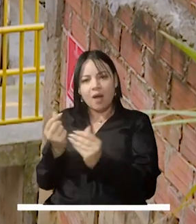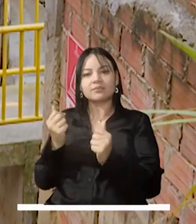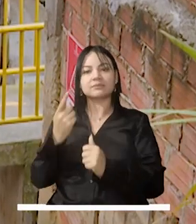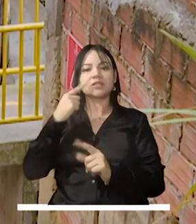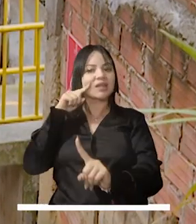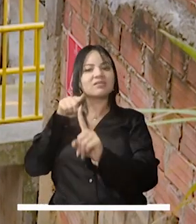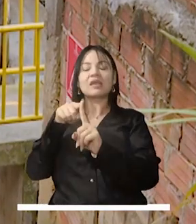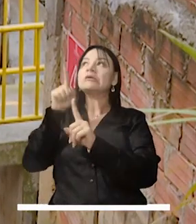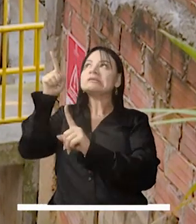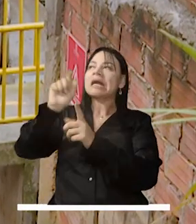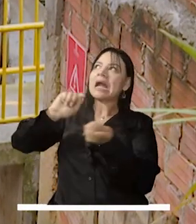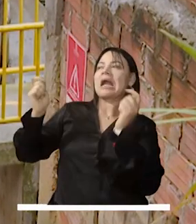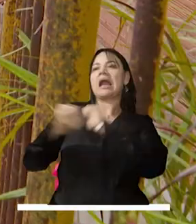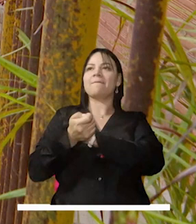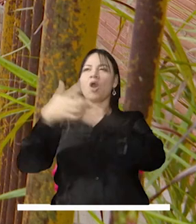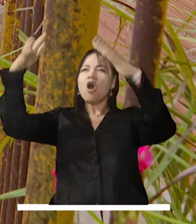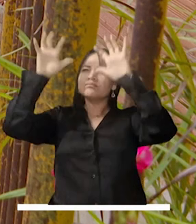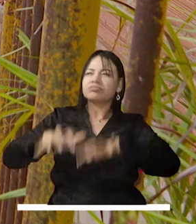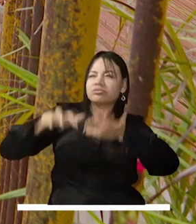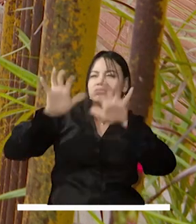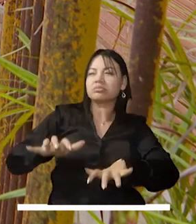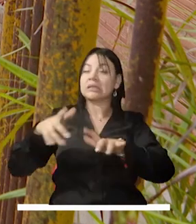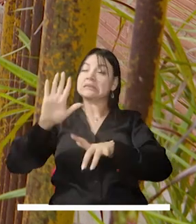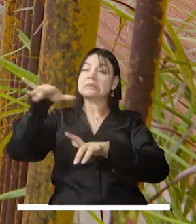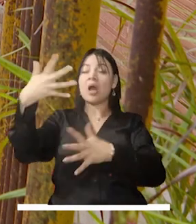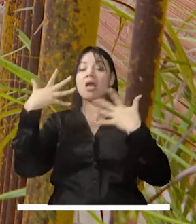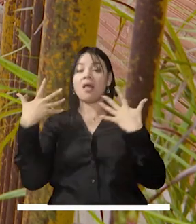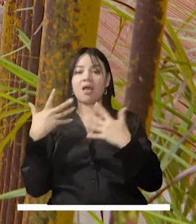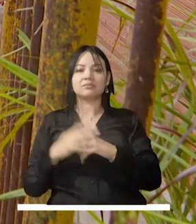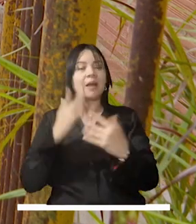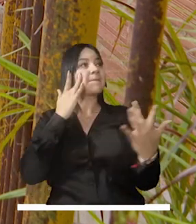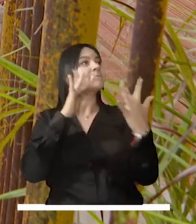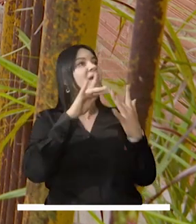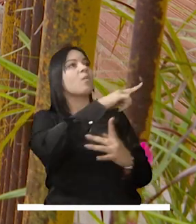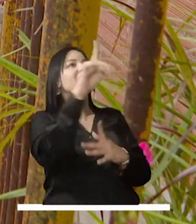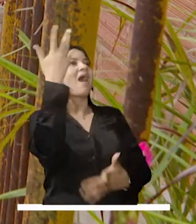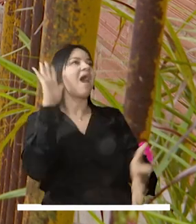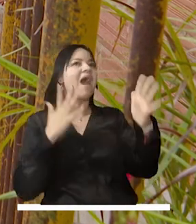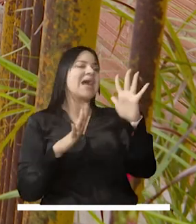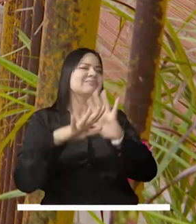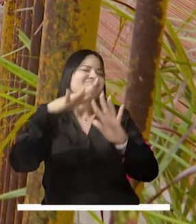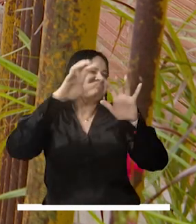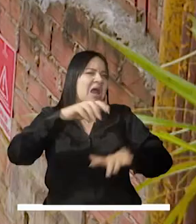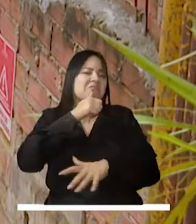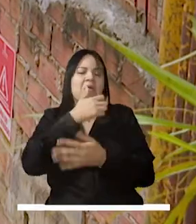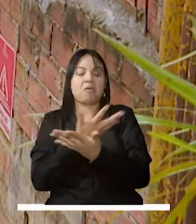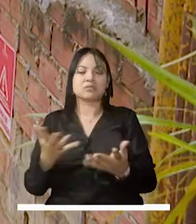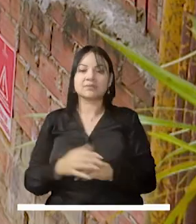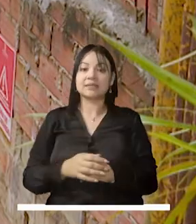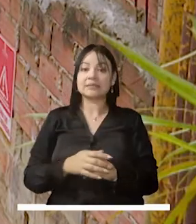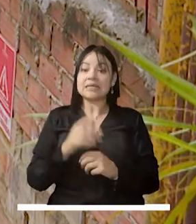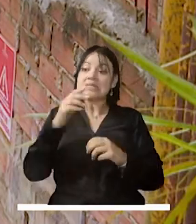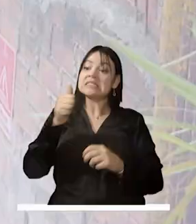apostando mucho al cambio climático, también con sistemas basados sobre la naturaleza, que también entendemos que todo no